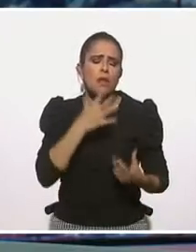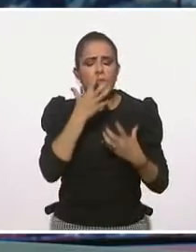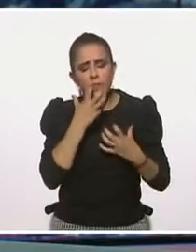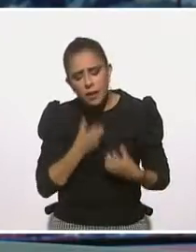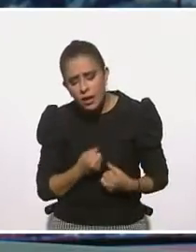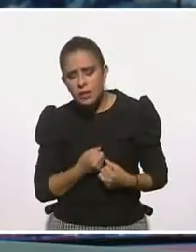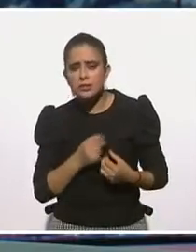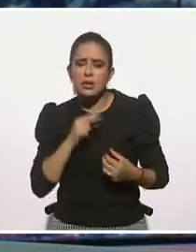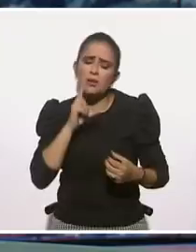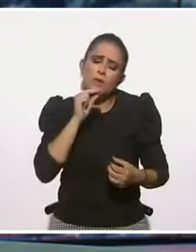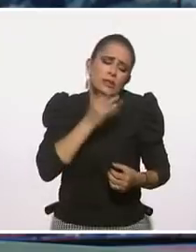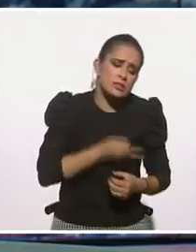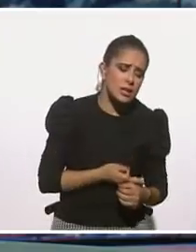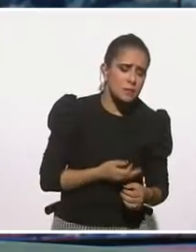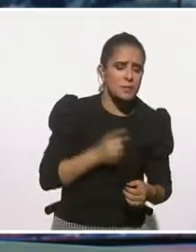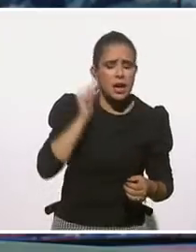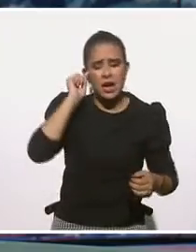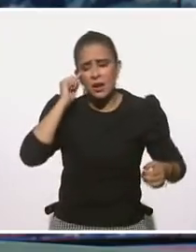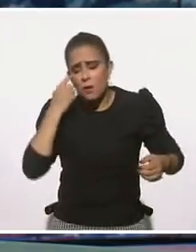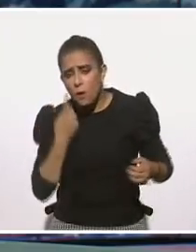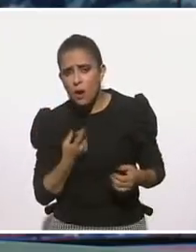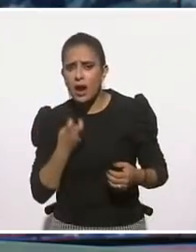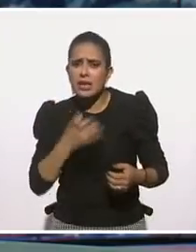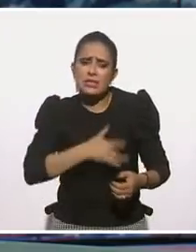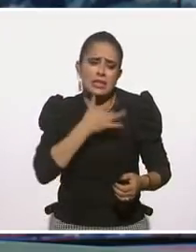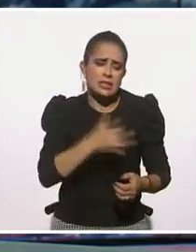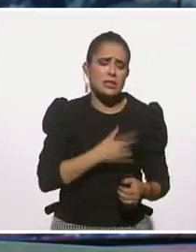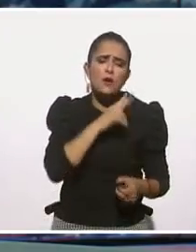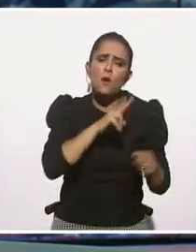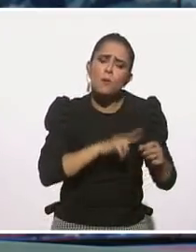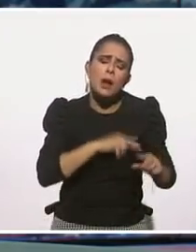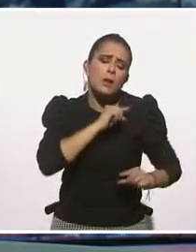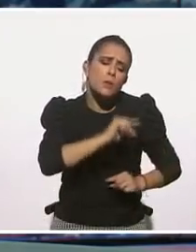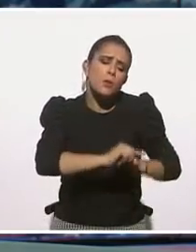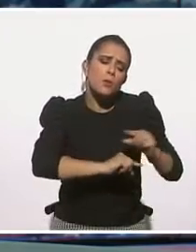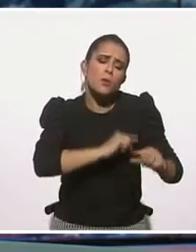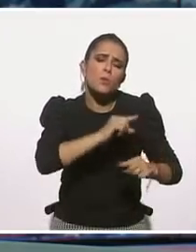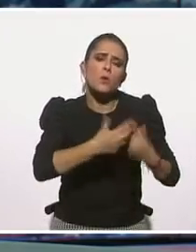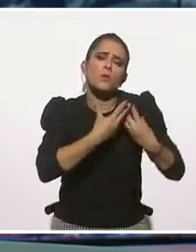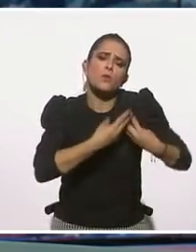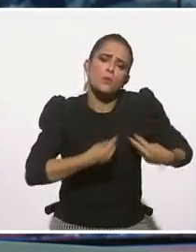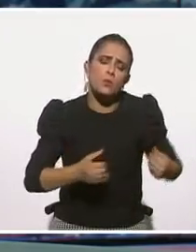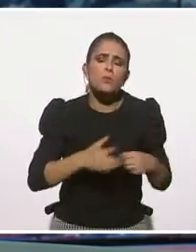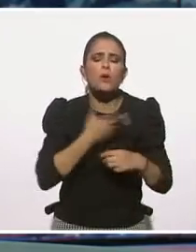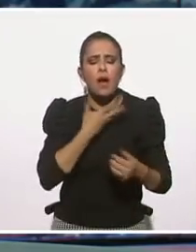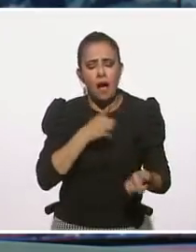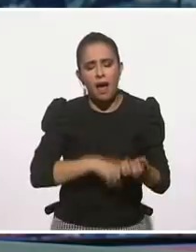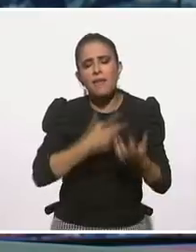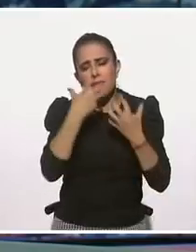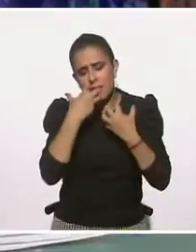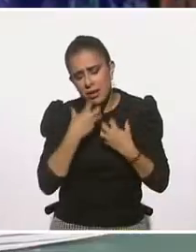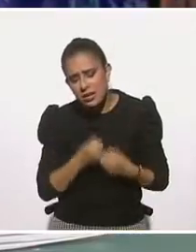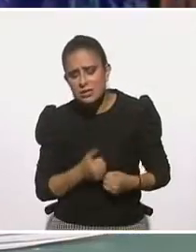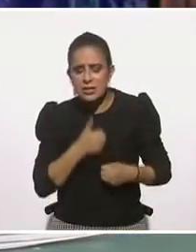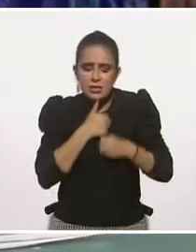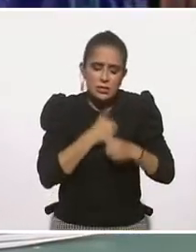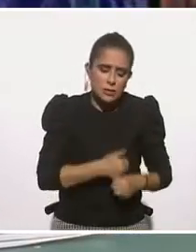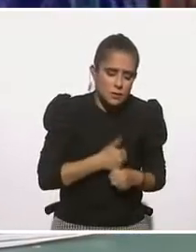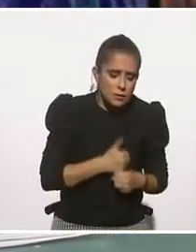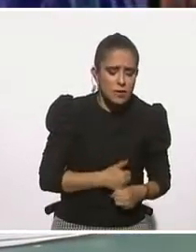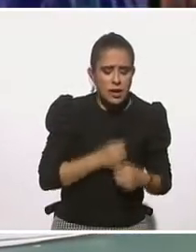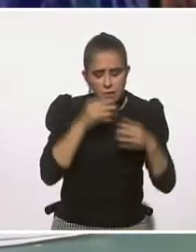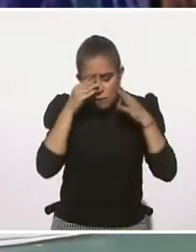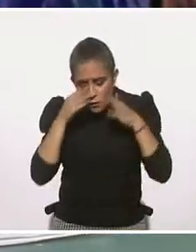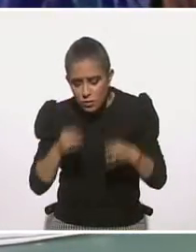no es normal porque la situación no es normal, pero son comunes, o sea, vamos a sufrir, va a haber tristeza, dificultad para concentrarte,